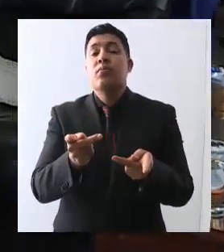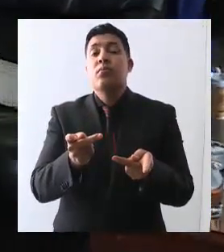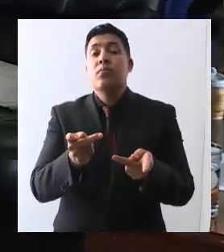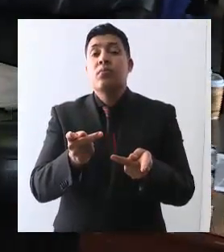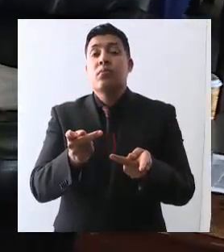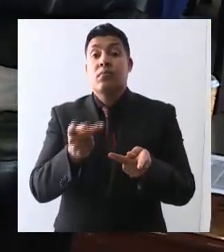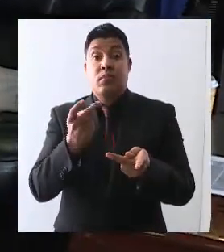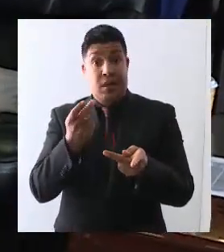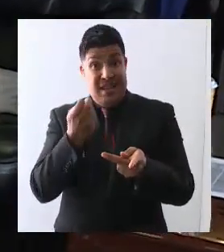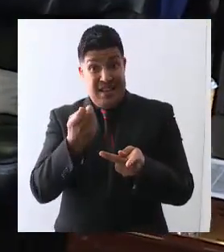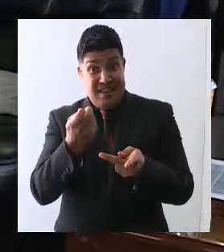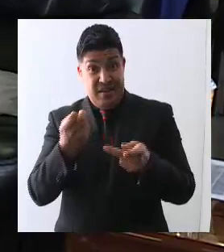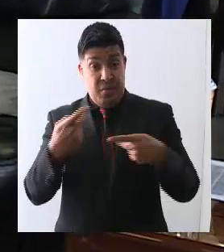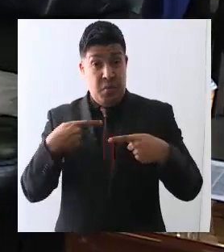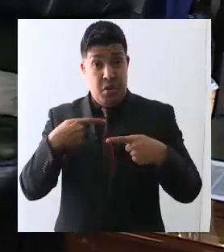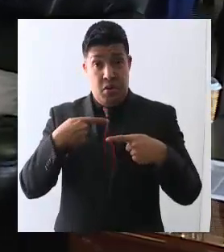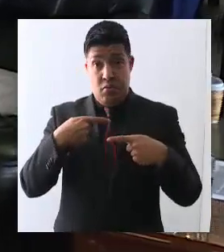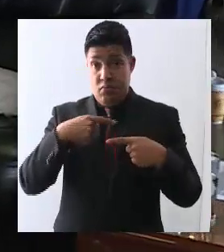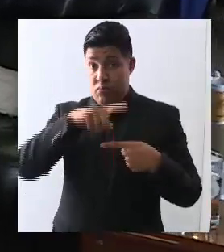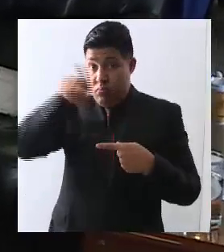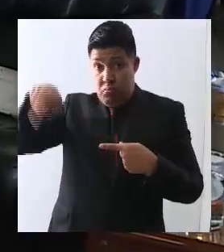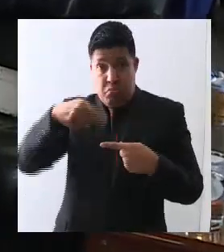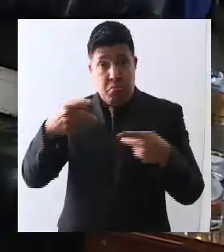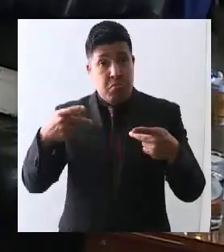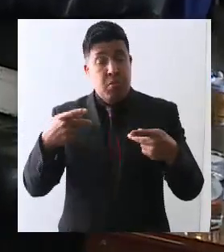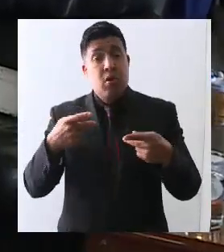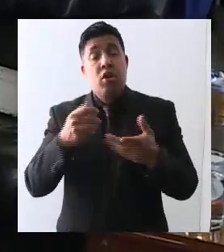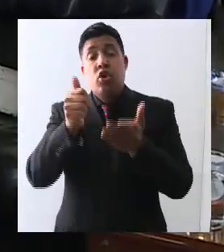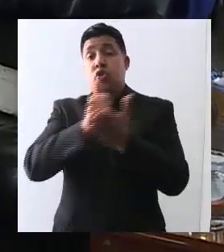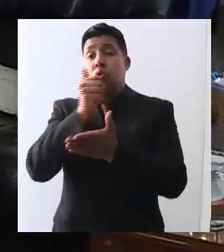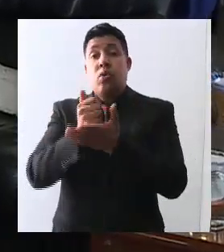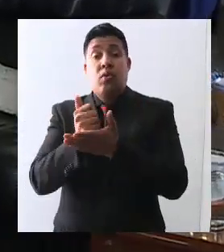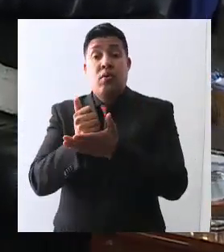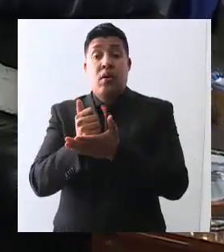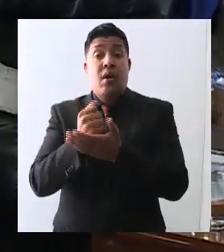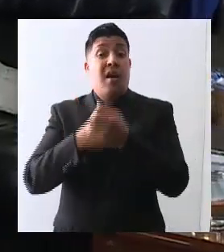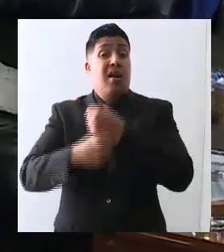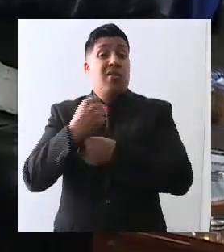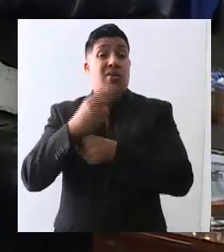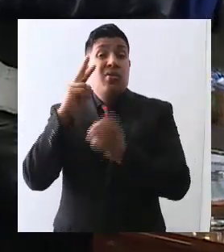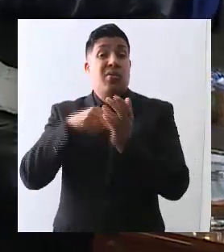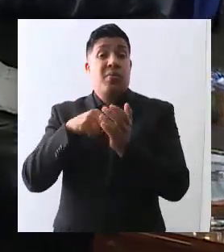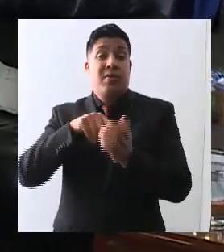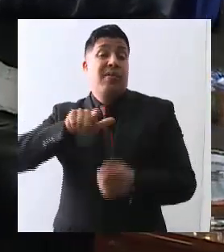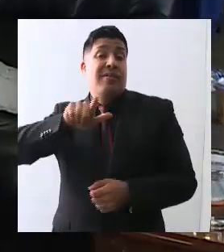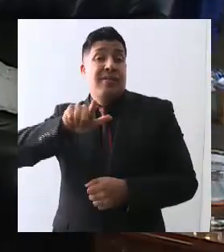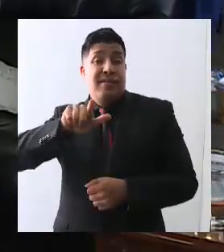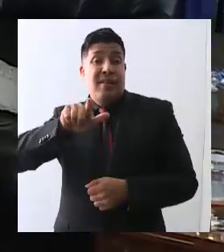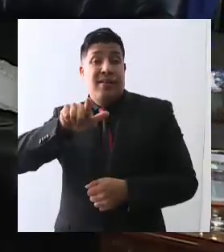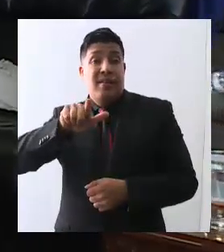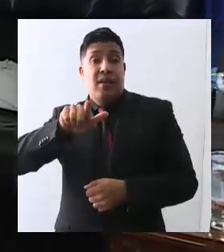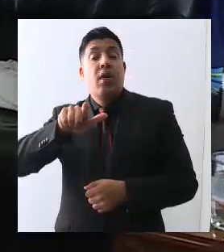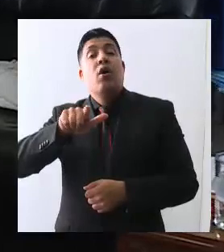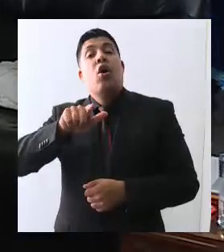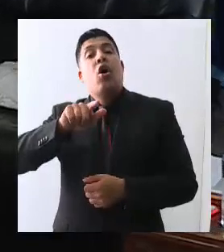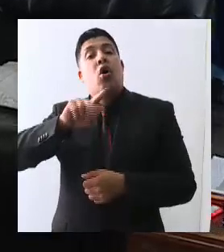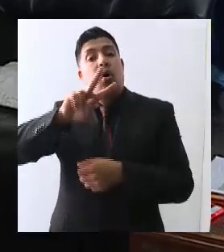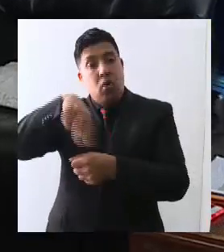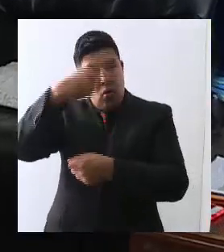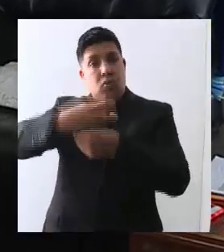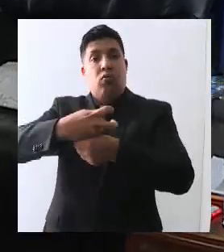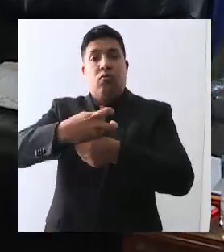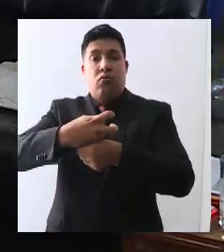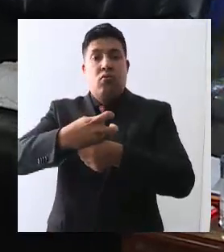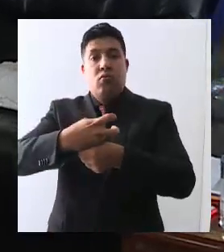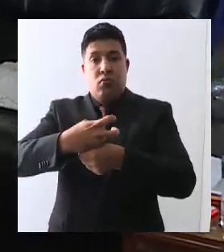al ejercicio de GLOSA a partir del año 2017 y es por segunda ocasión de manera